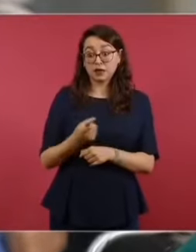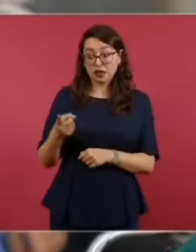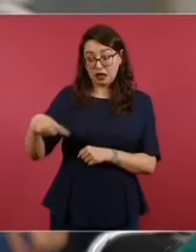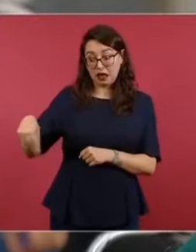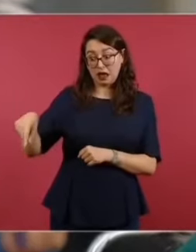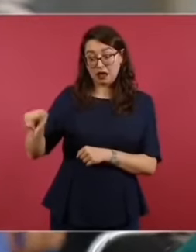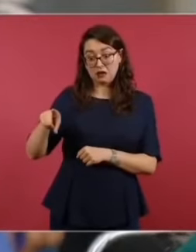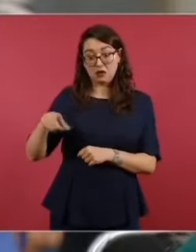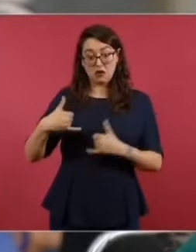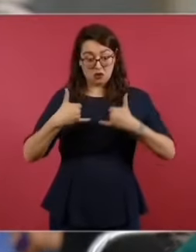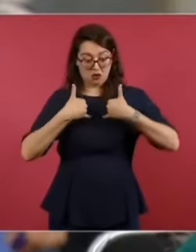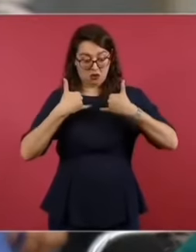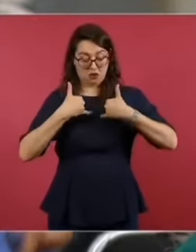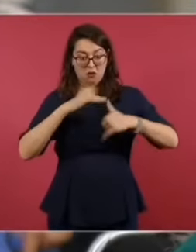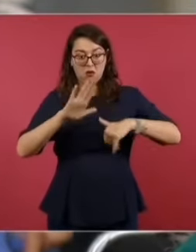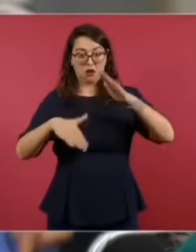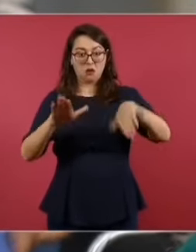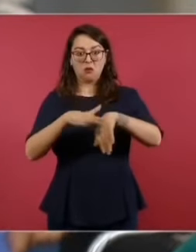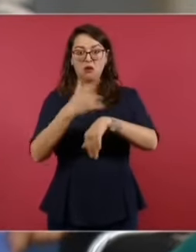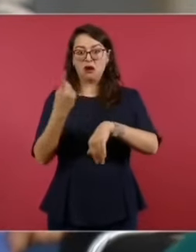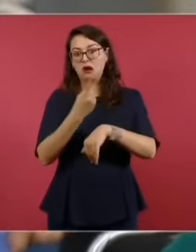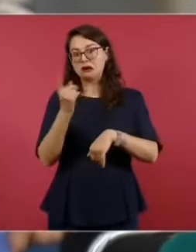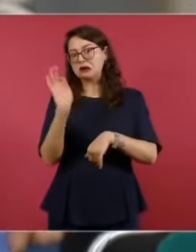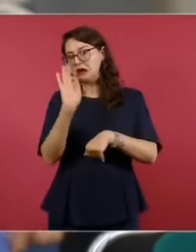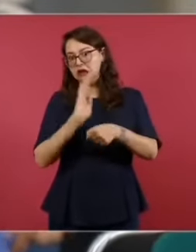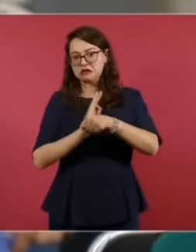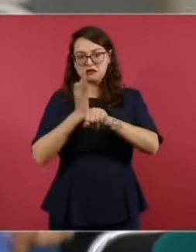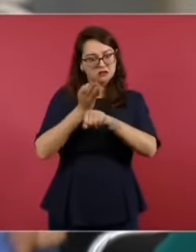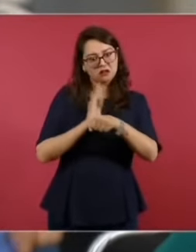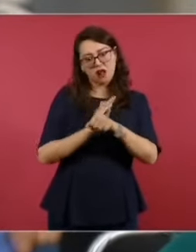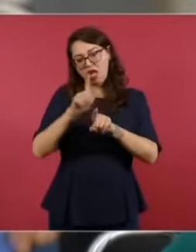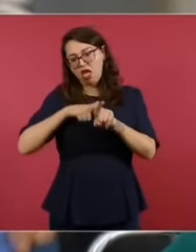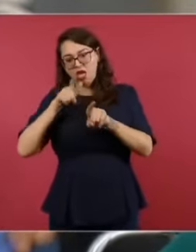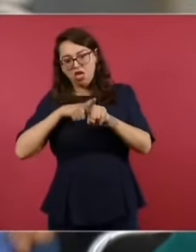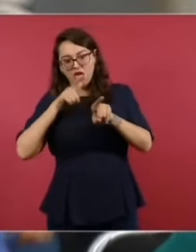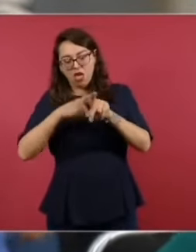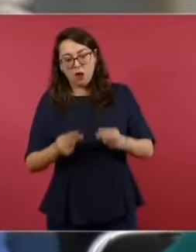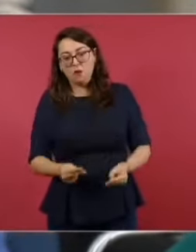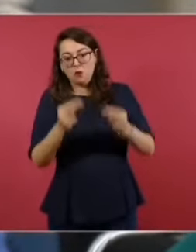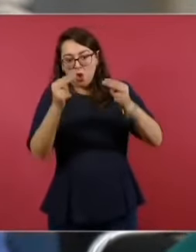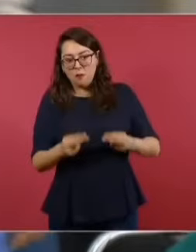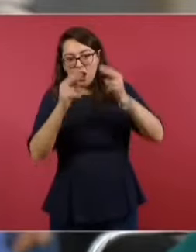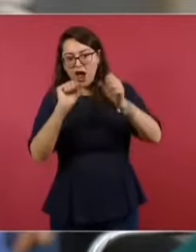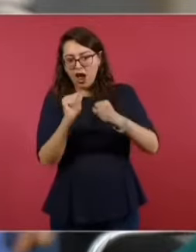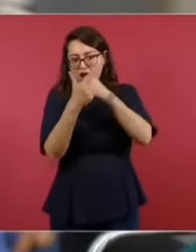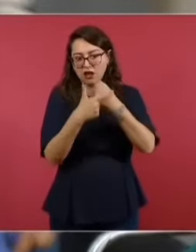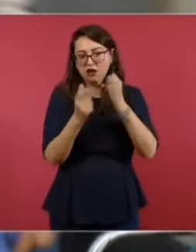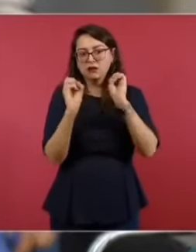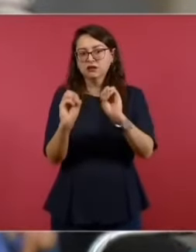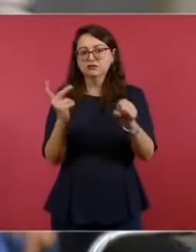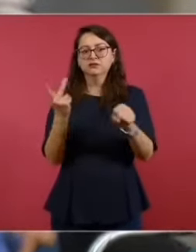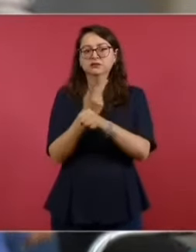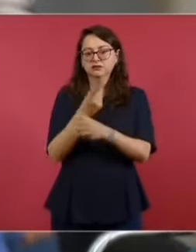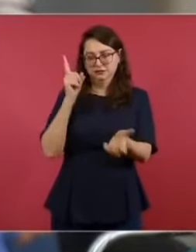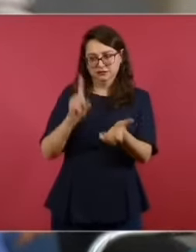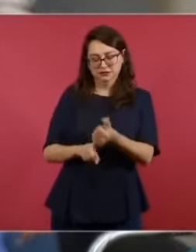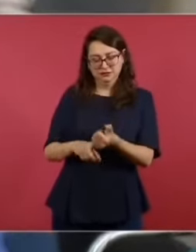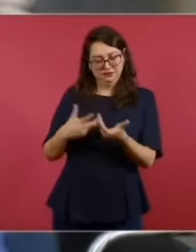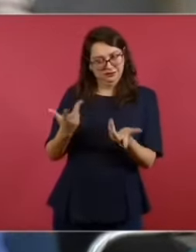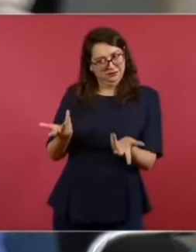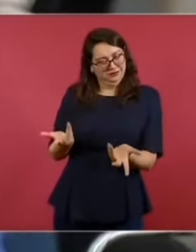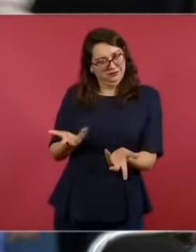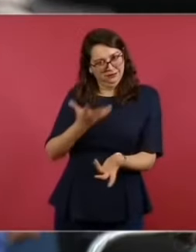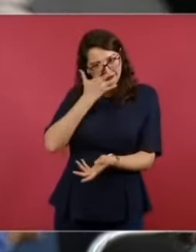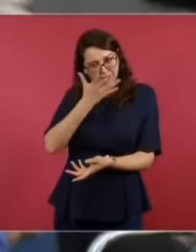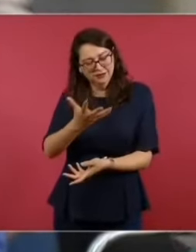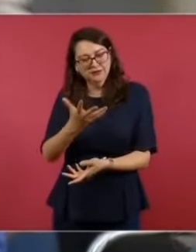fue lo que sucedió exactamente con los jóvenes? Y también, ¿qué se va a hacer al interior de la Sedena para evitar que se vuelva a repetir una situación similar